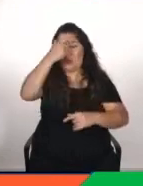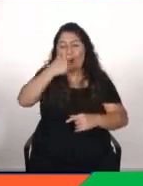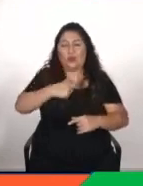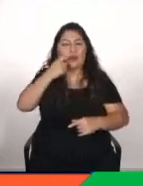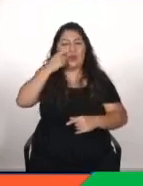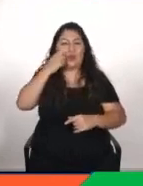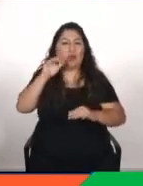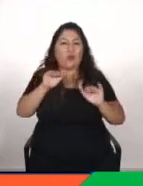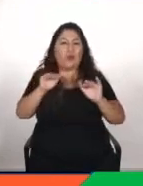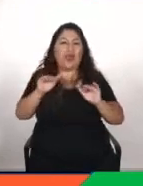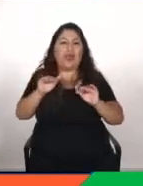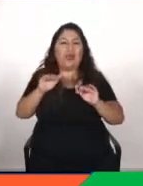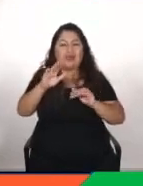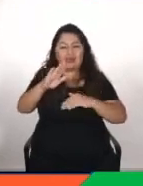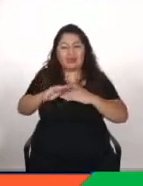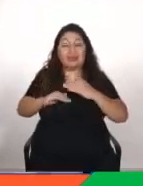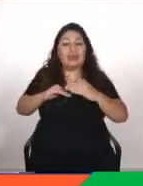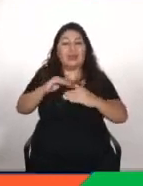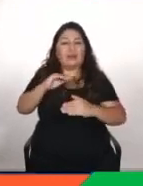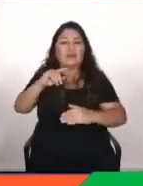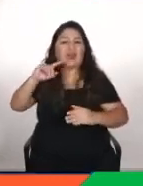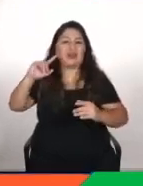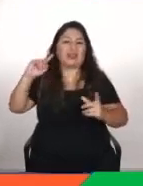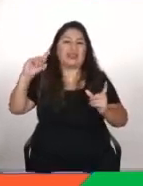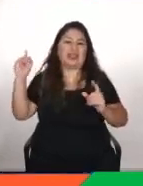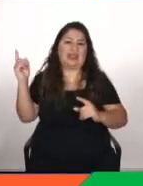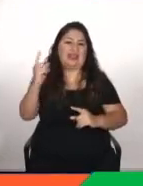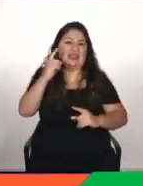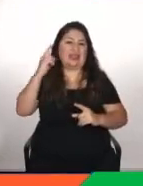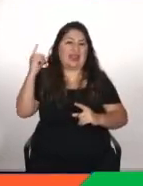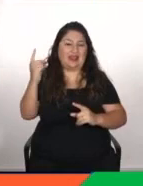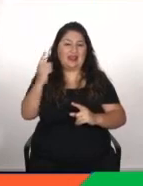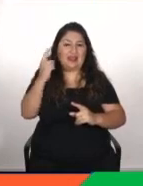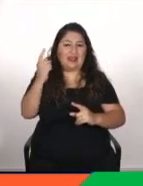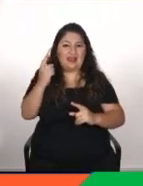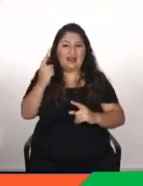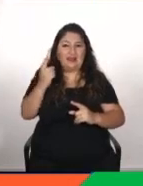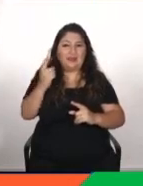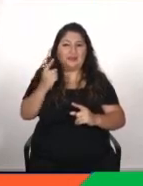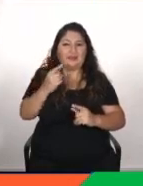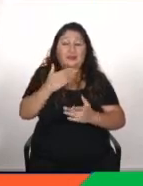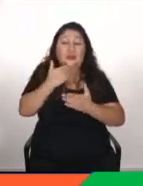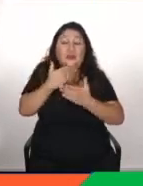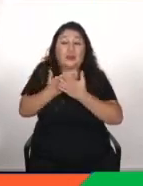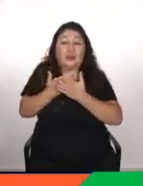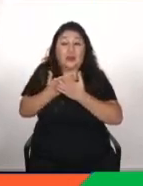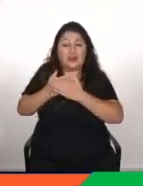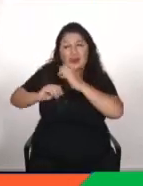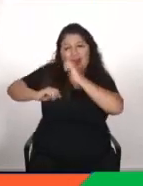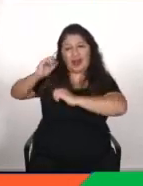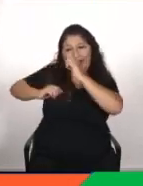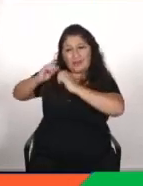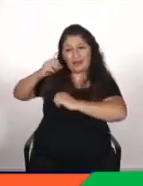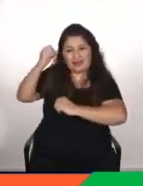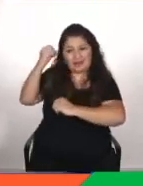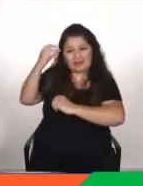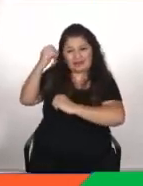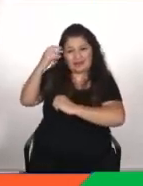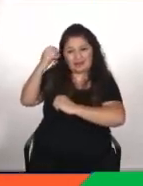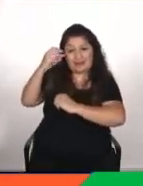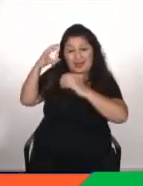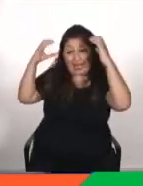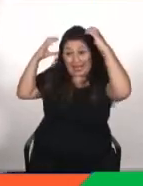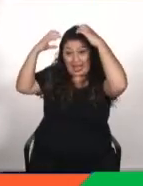generalizando ¿qué significa generalizar? que quizás es el elemento más importante que buscamos dentro del campo de Machine Learning pues que tu red